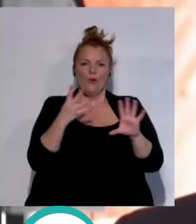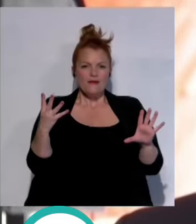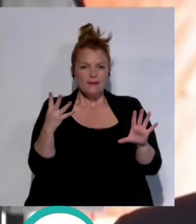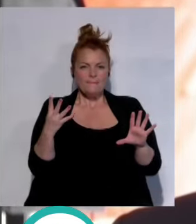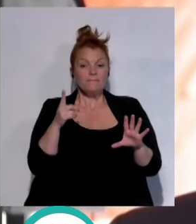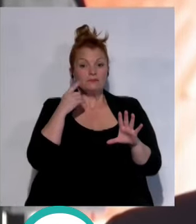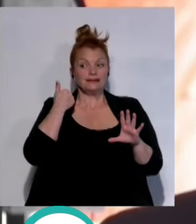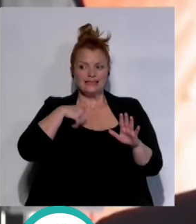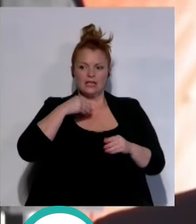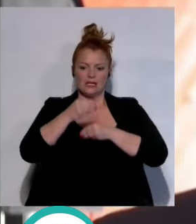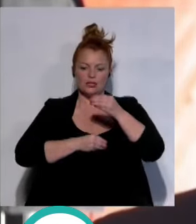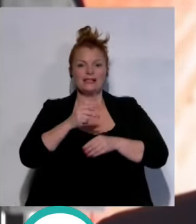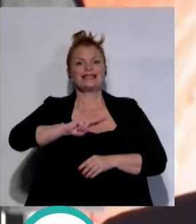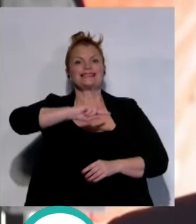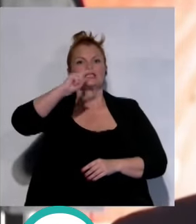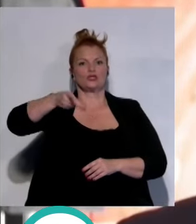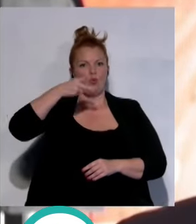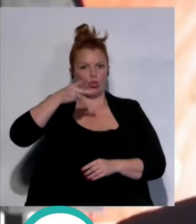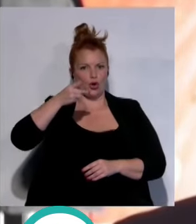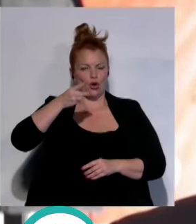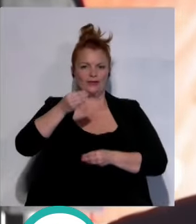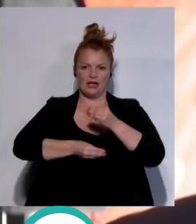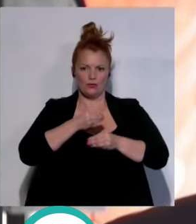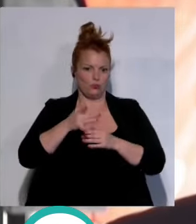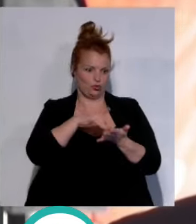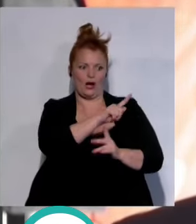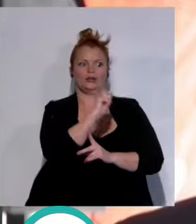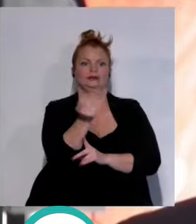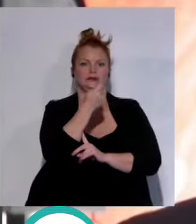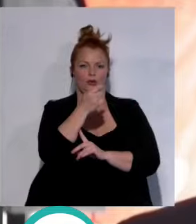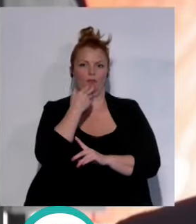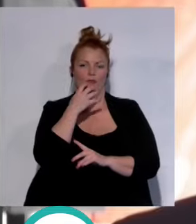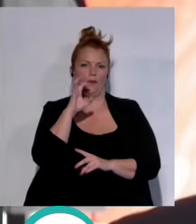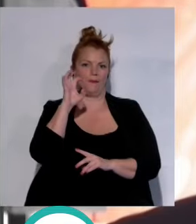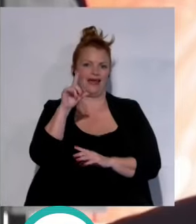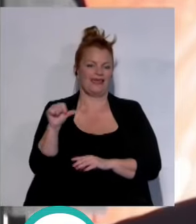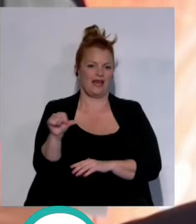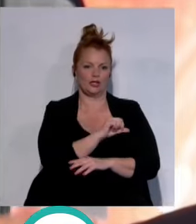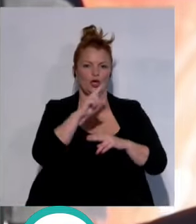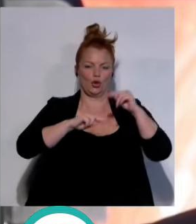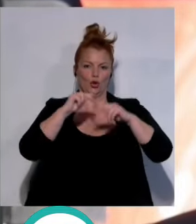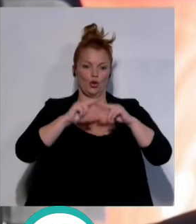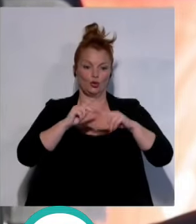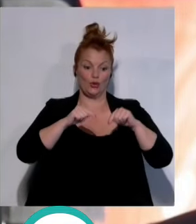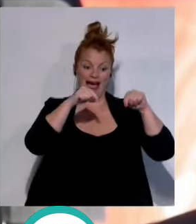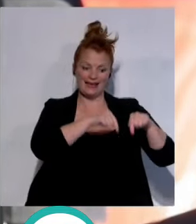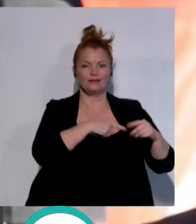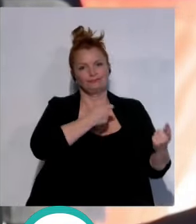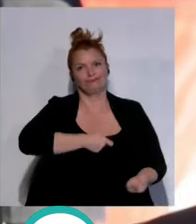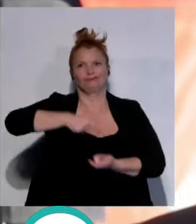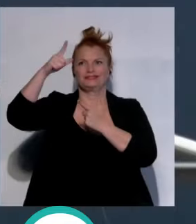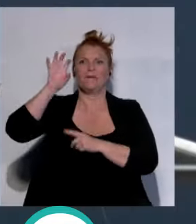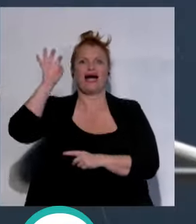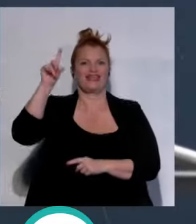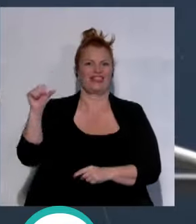y ya de hecho se está haciendo la segunda unidad por lo cual ha tenido mucho éxito que va a un país del Este se construye aquí y se lo llevan navegando hacia un país del